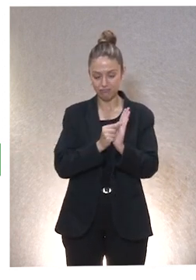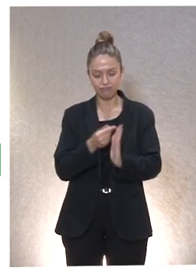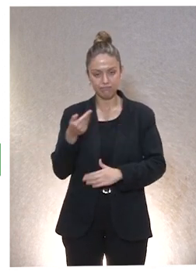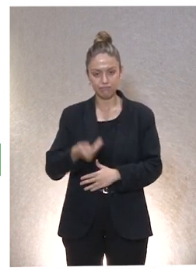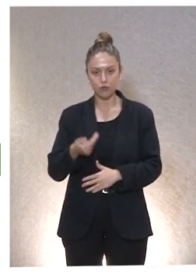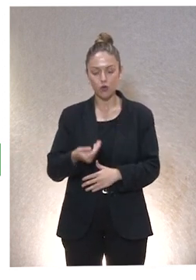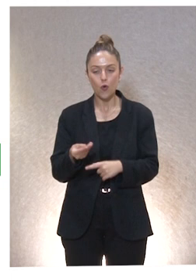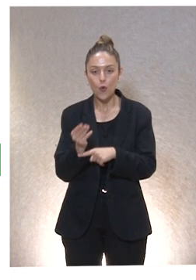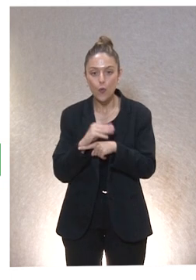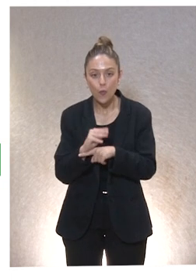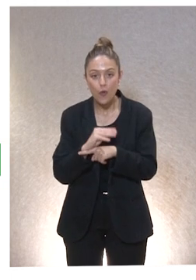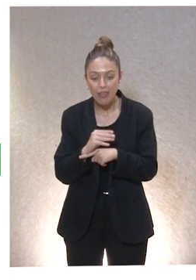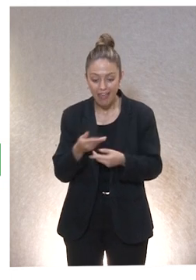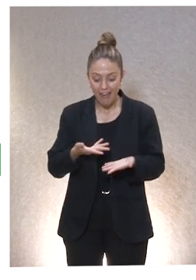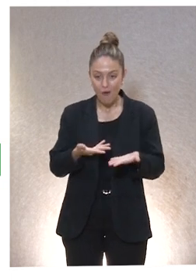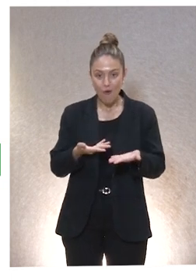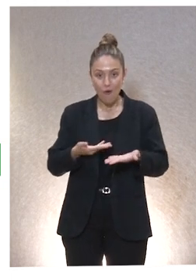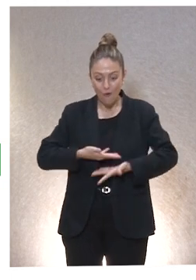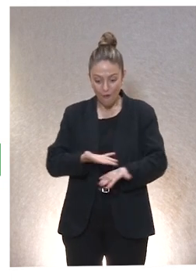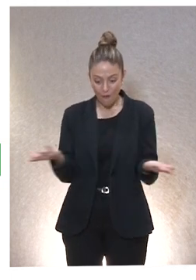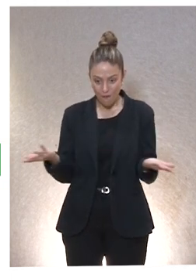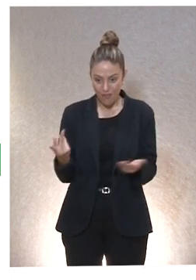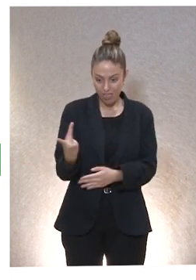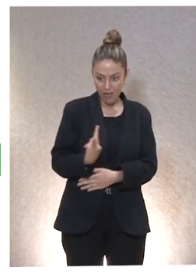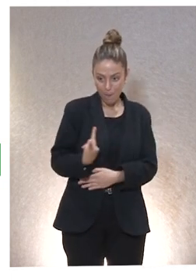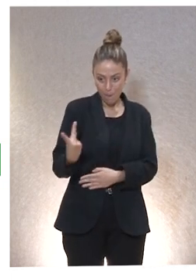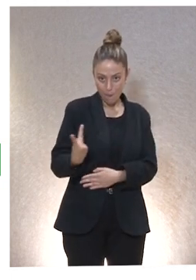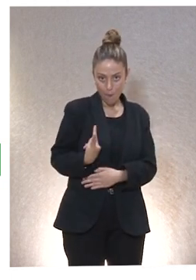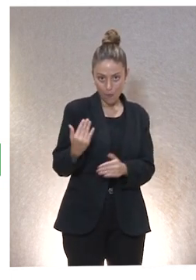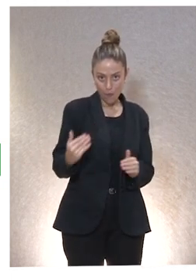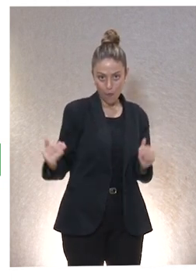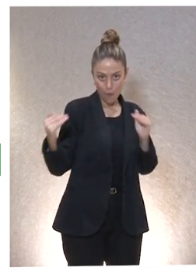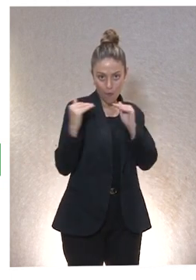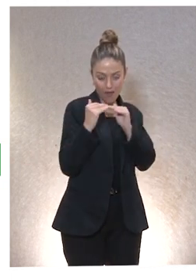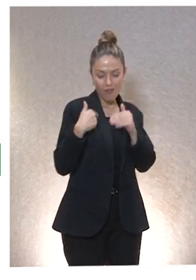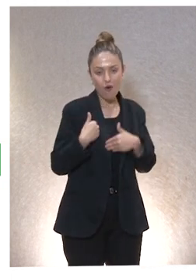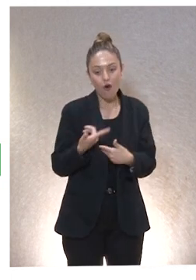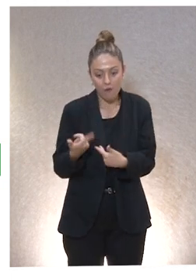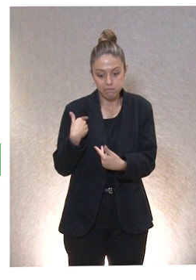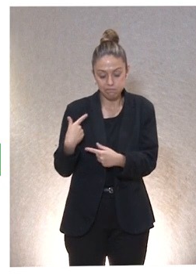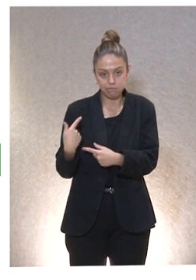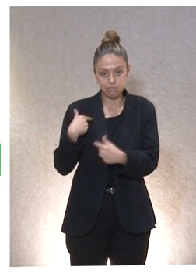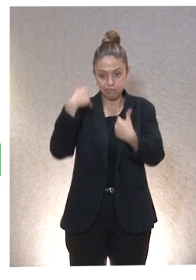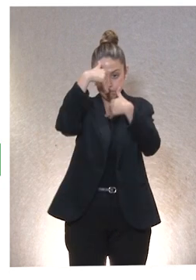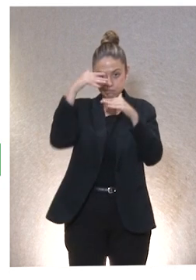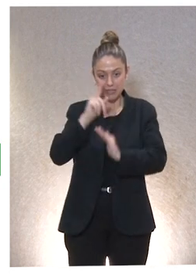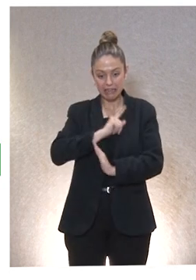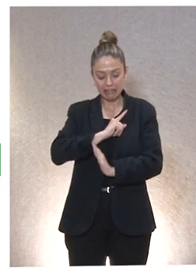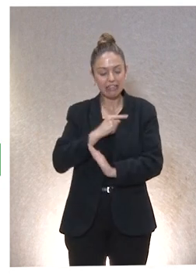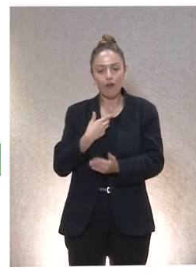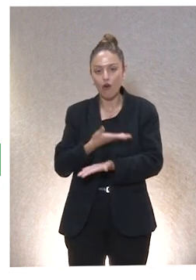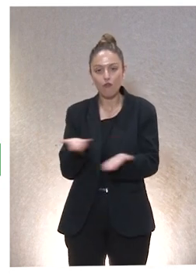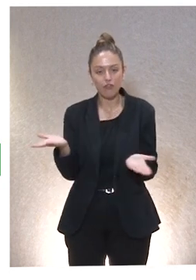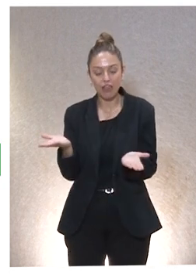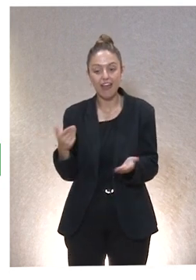solo funciona cuando hay confianza mutua. Yo confío en la persona que me atiende médicamente, por ejemplo. Y el